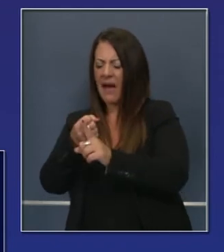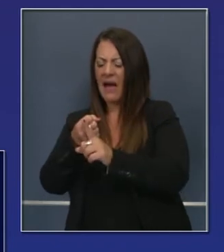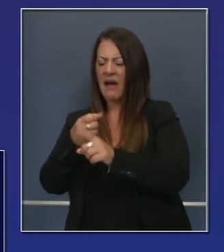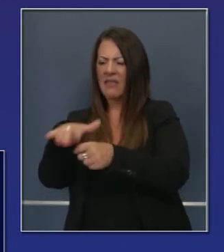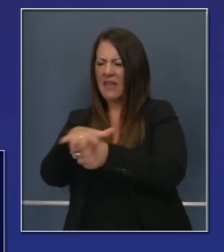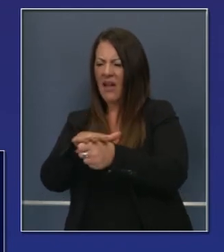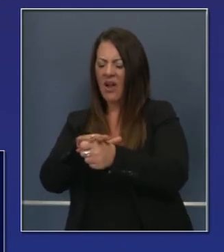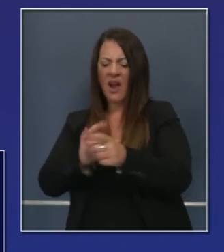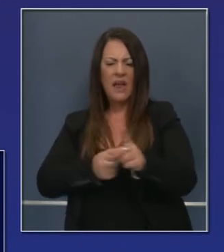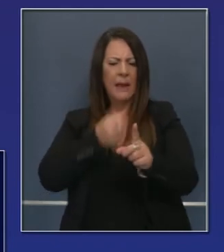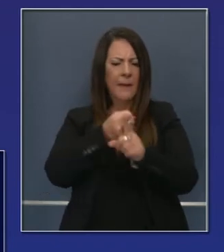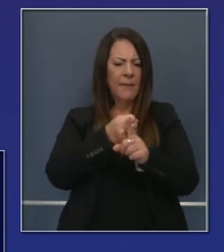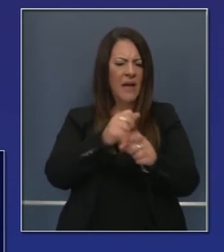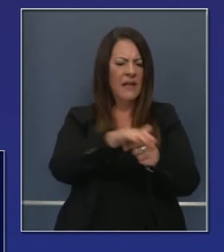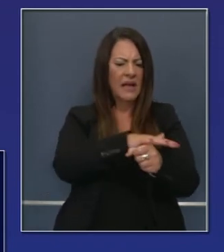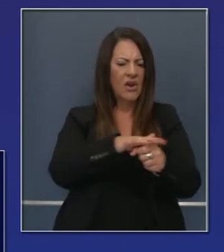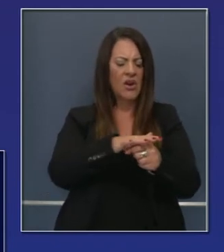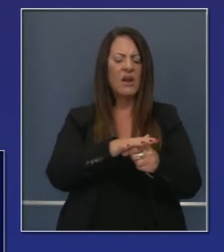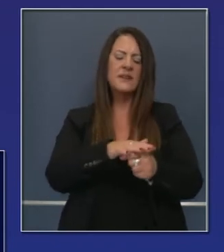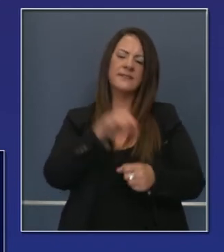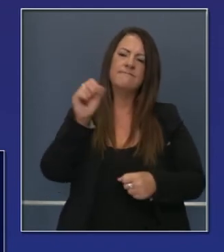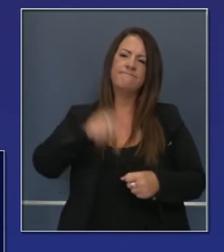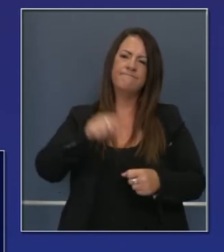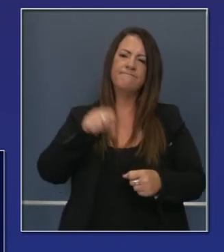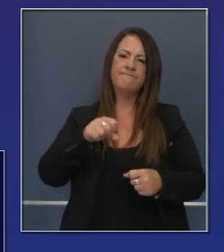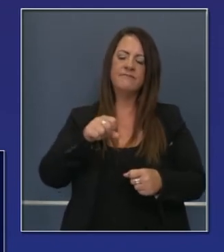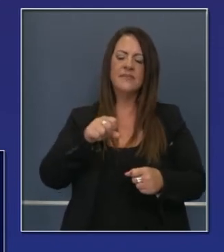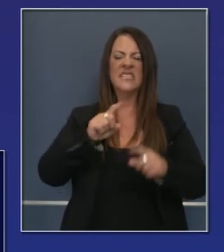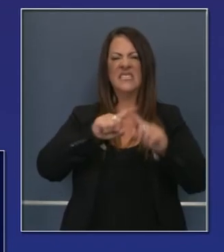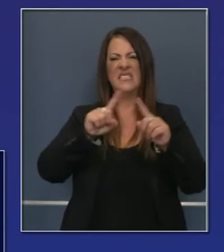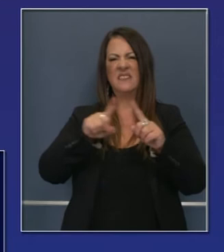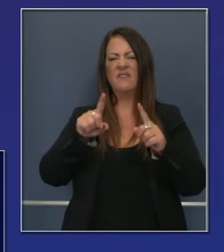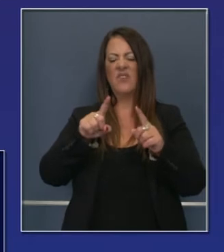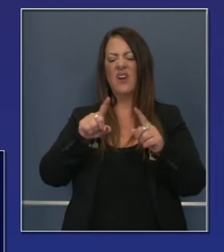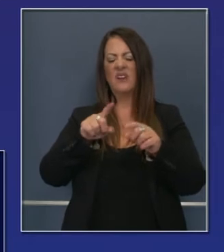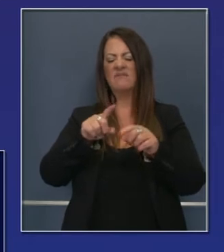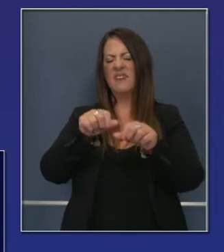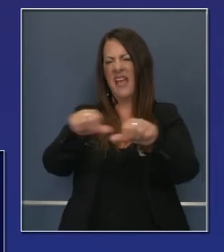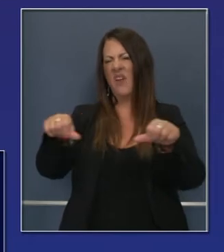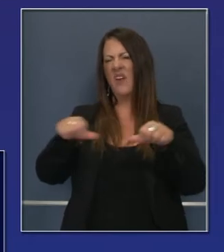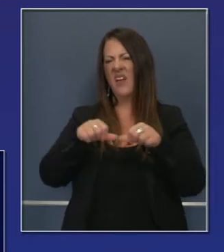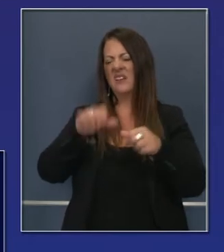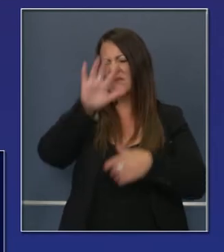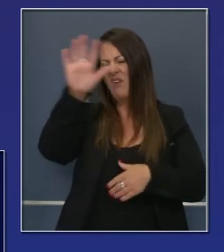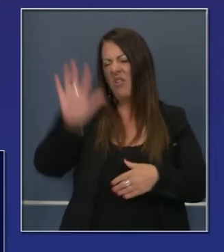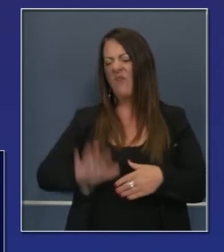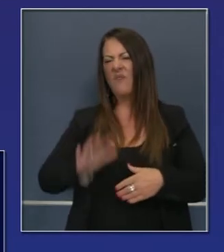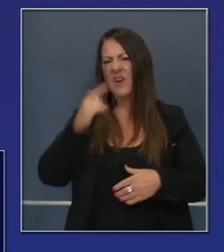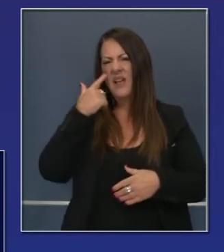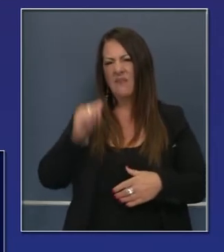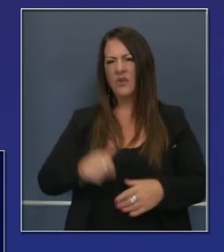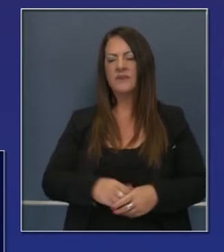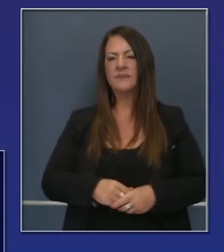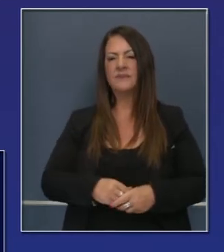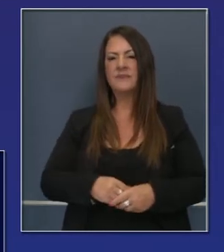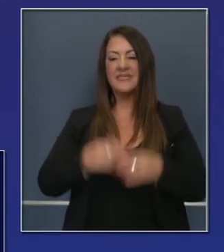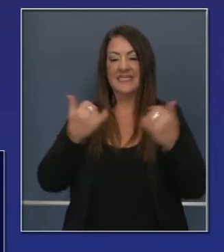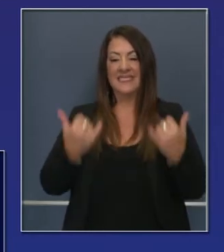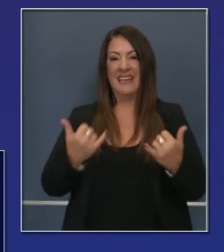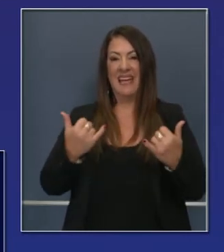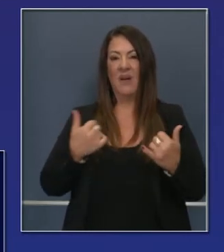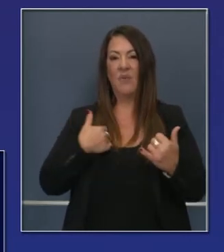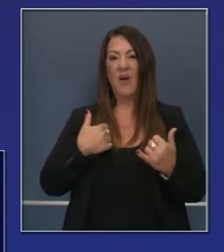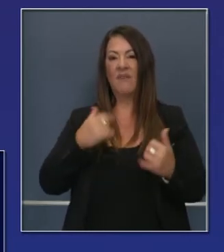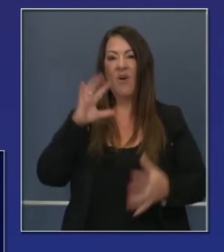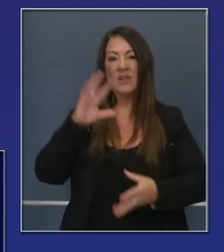partes del estado, pues hay que decirlo, ha causado impacto diferente en diferentes lugares. Actualmente tenemos a 14